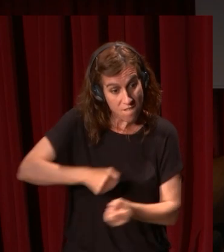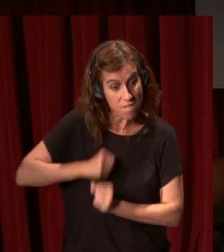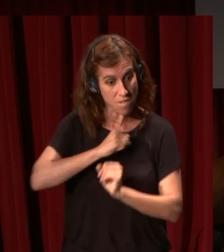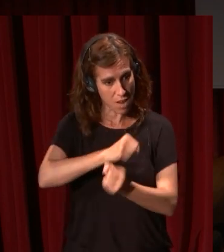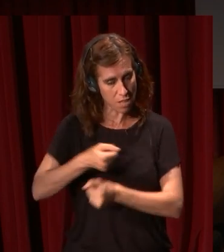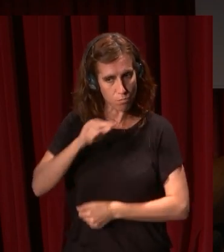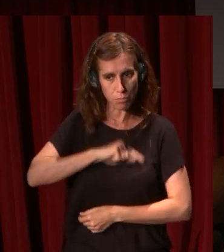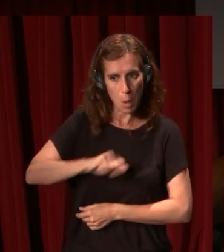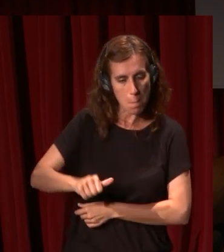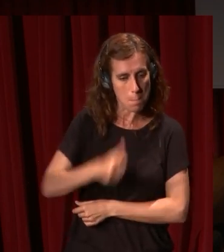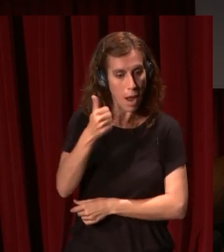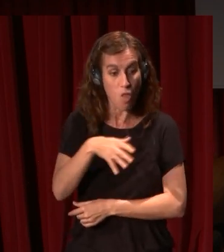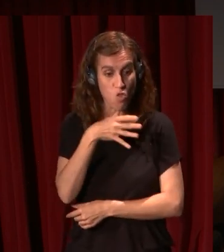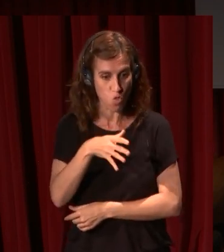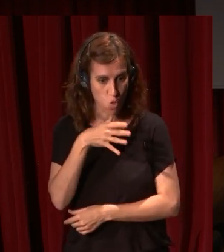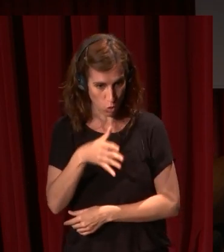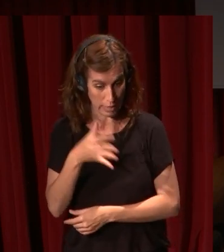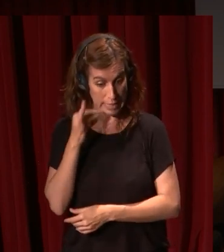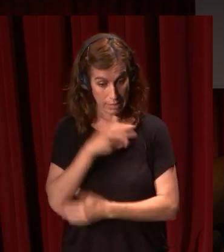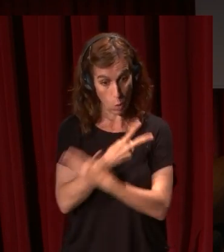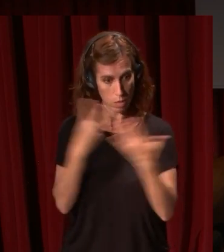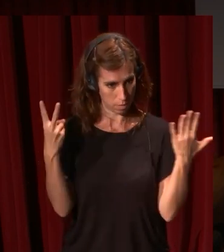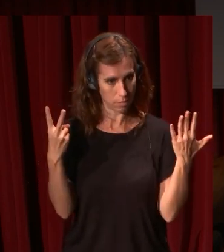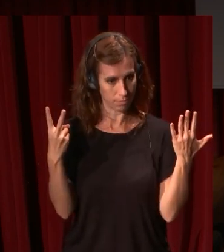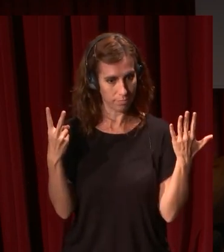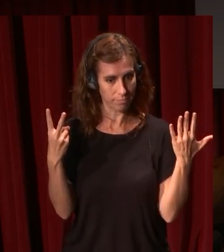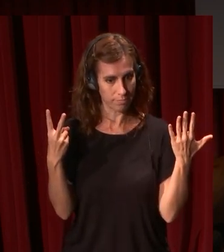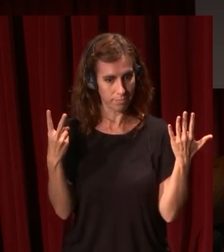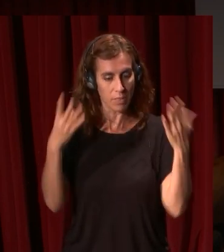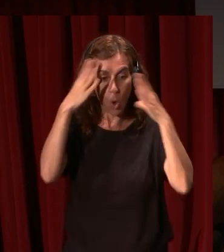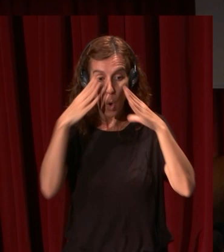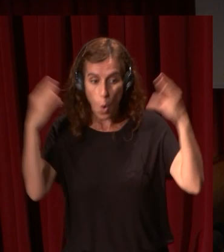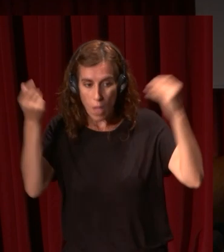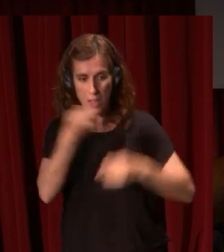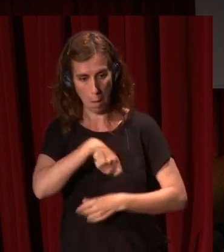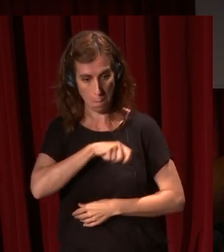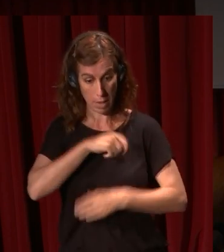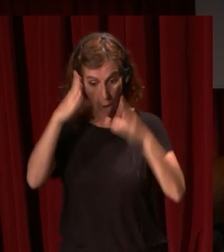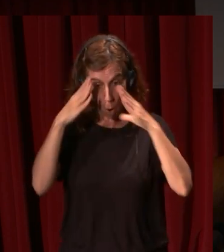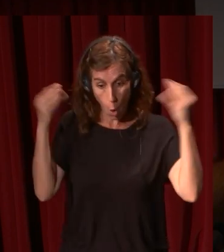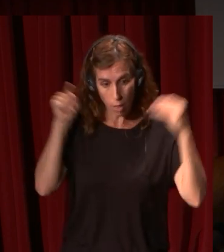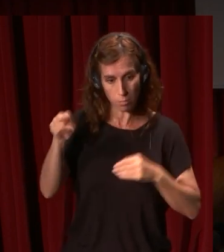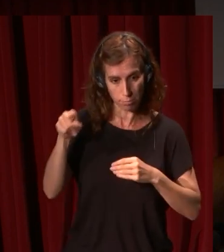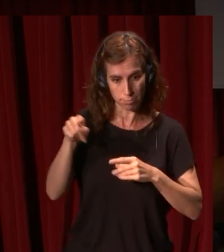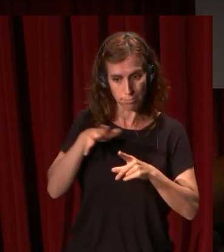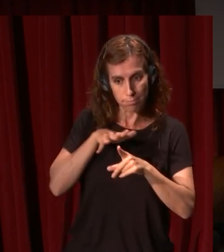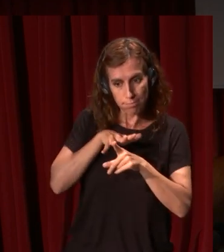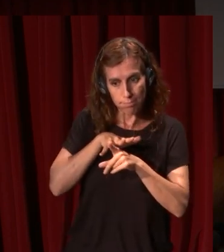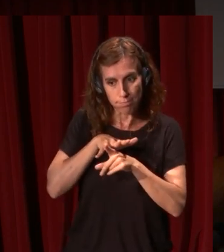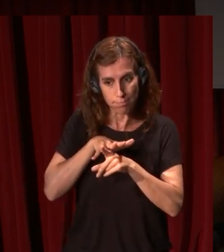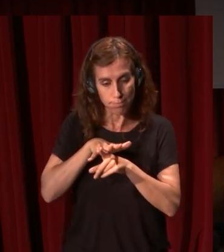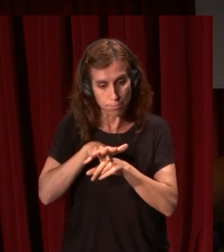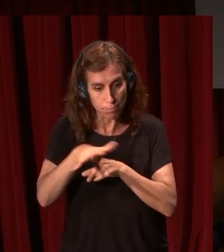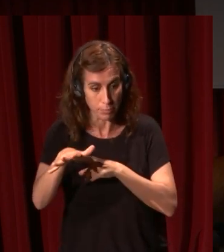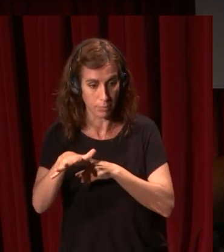se siente en un principio al menos durante el siglo XVII claramente es en Holanda y en España Holanda la lleva Frans Hall sobre todo España la